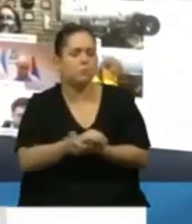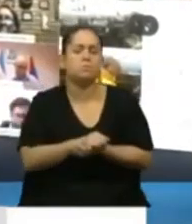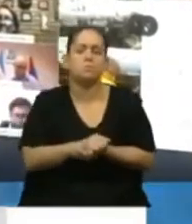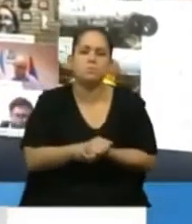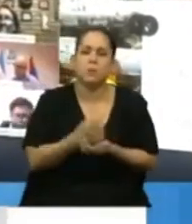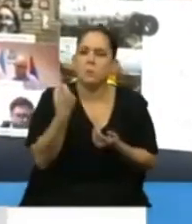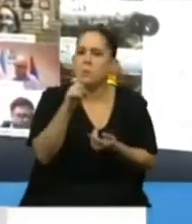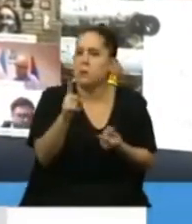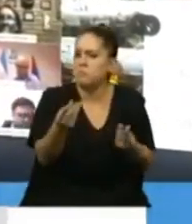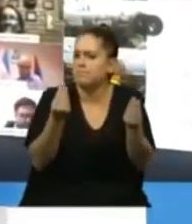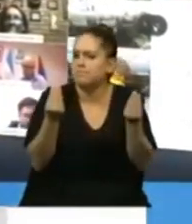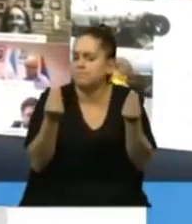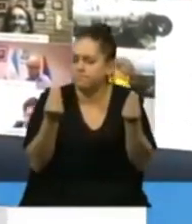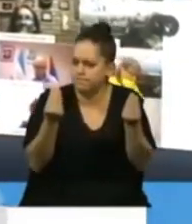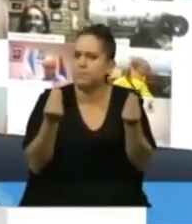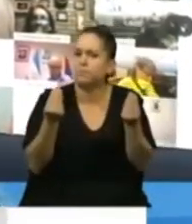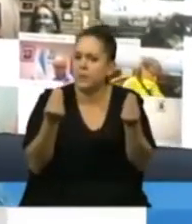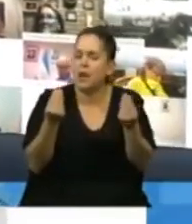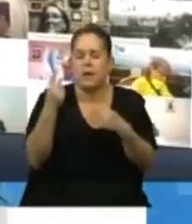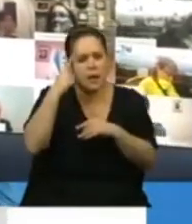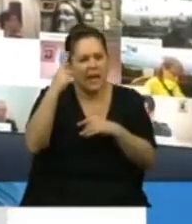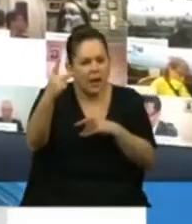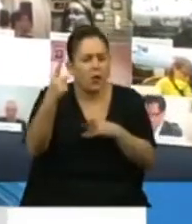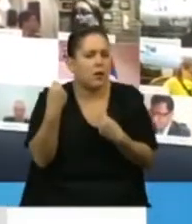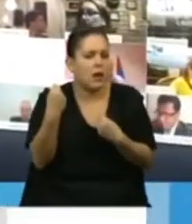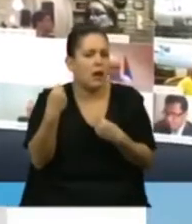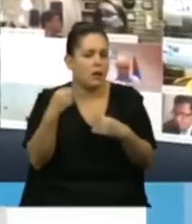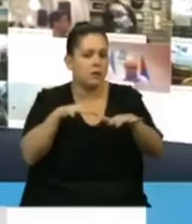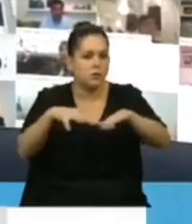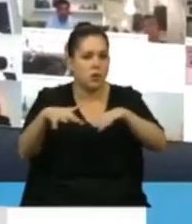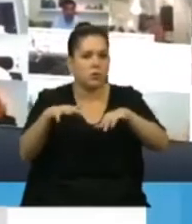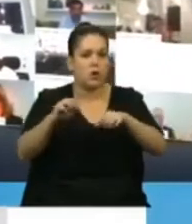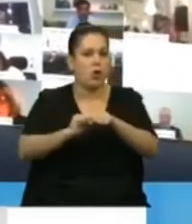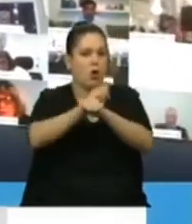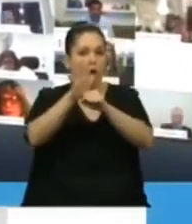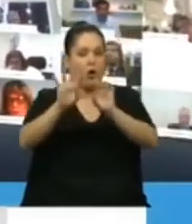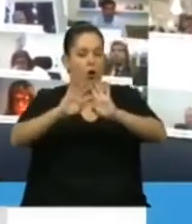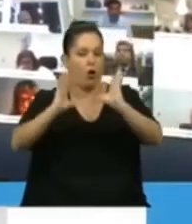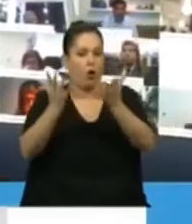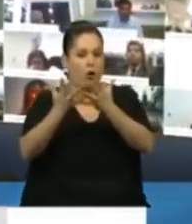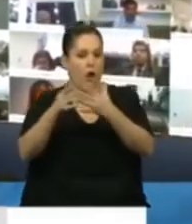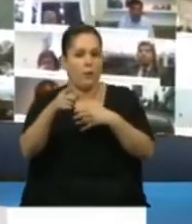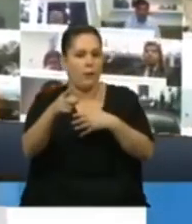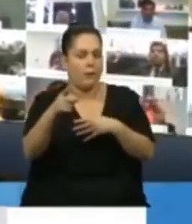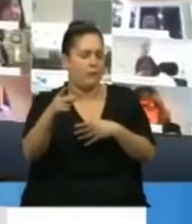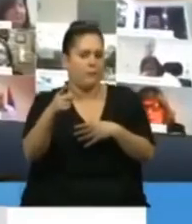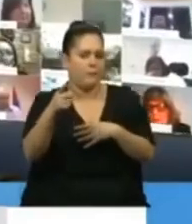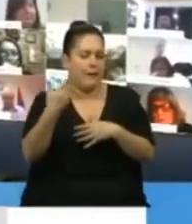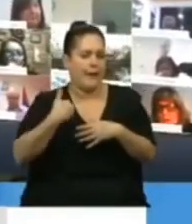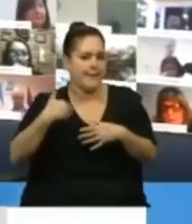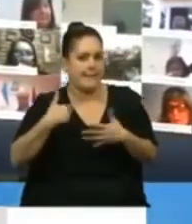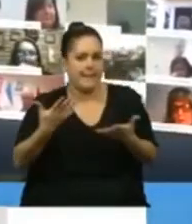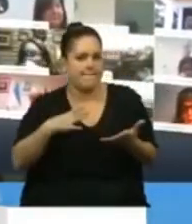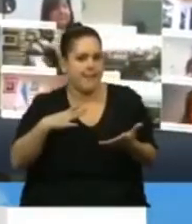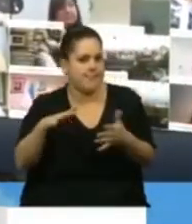¿qué nos pasó? Creo que ante el desafío de la pandemia el Estado argentino quedó al desnudo. Y hay